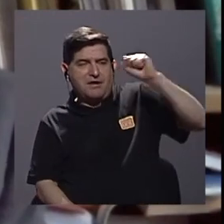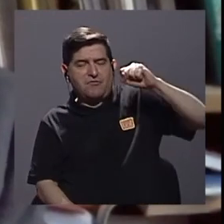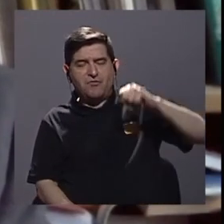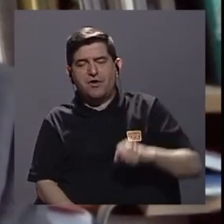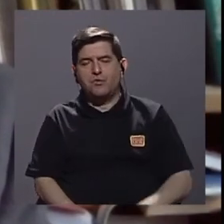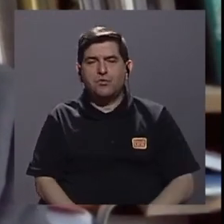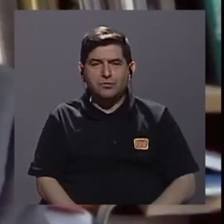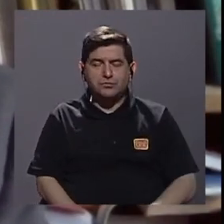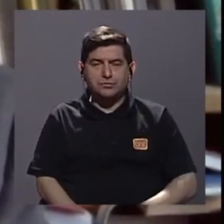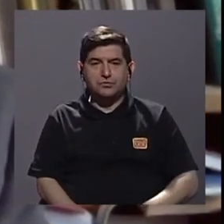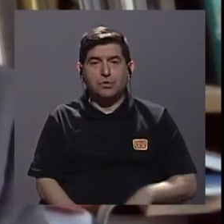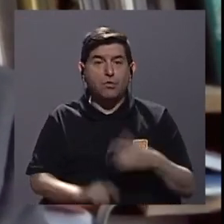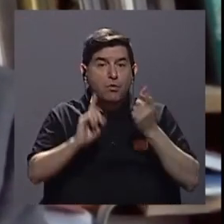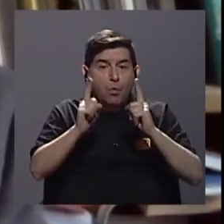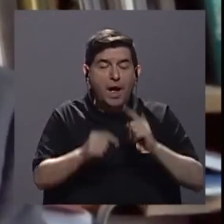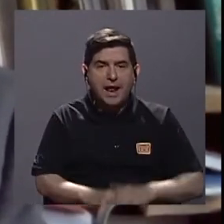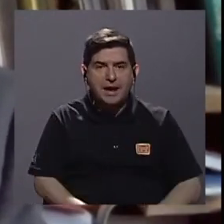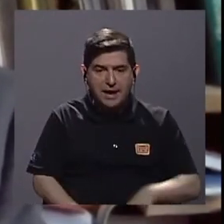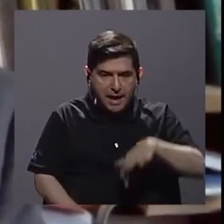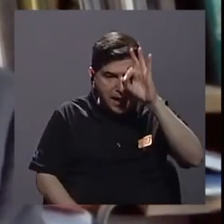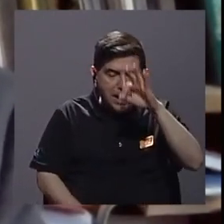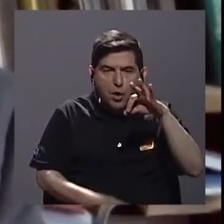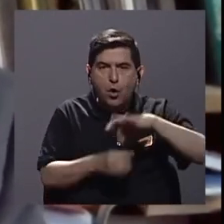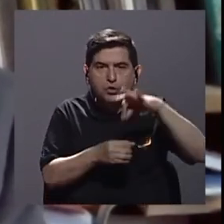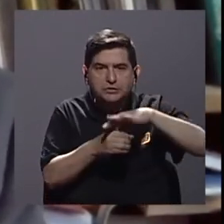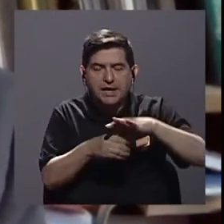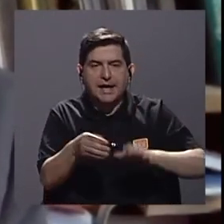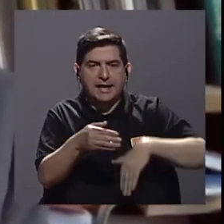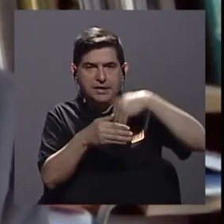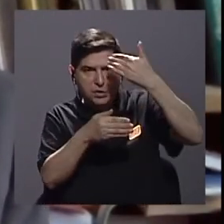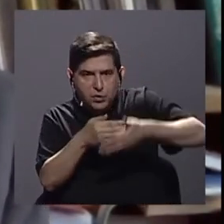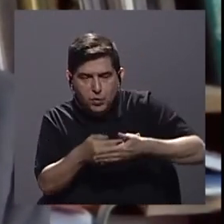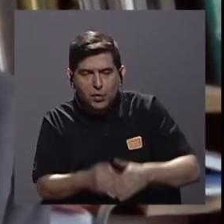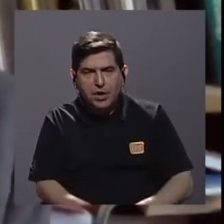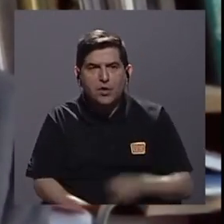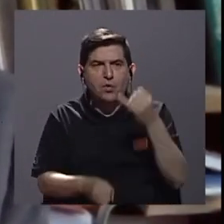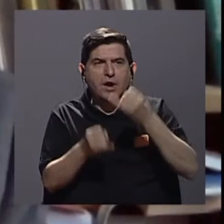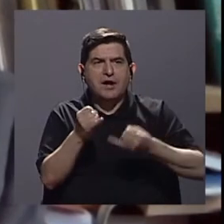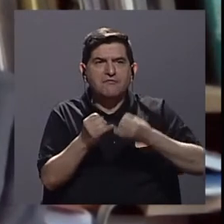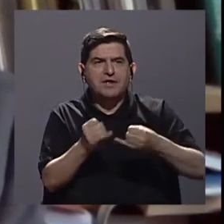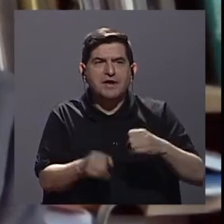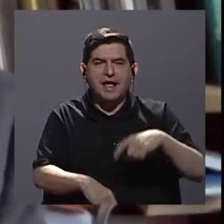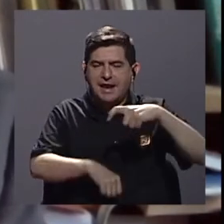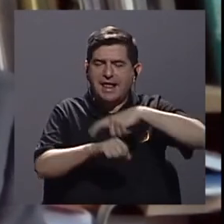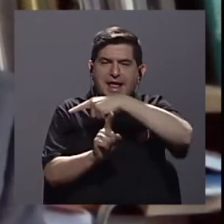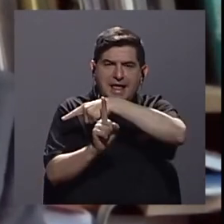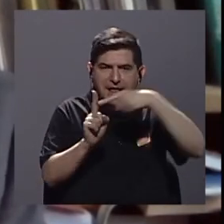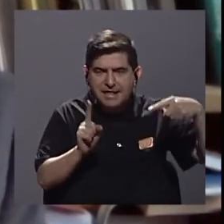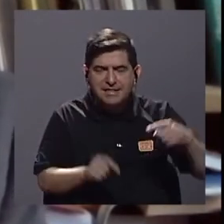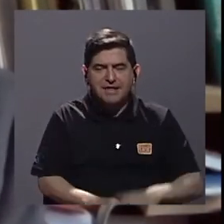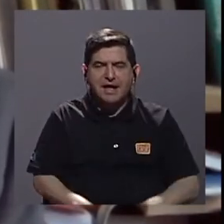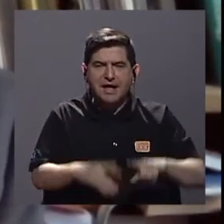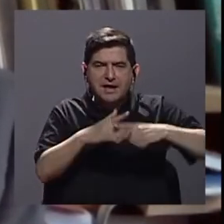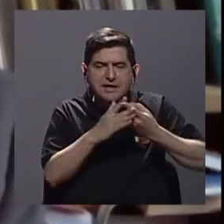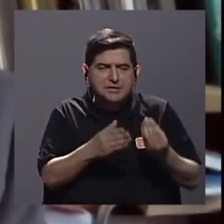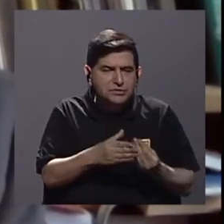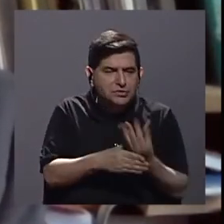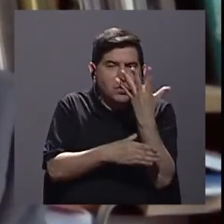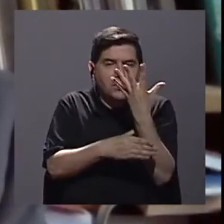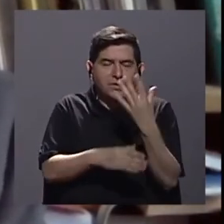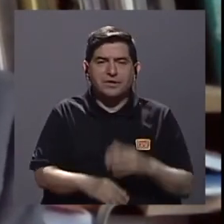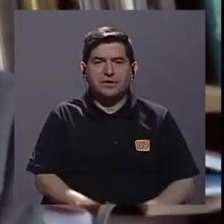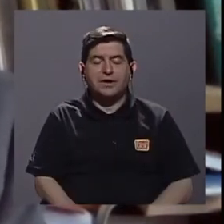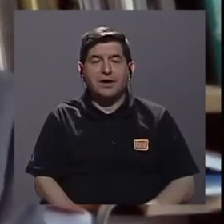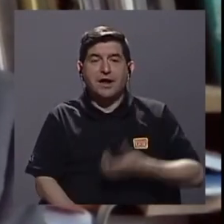agricultura. es. Luego vino a fines de la Edad Media al inicio del Renacimiento lo que podríamos